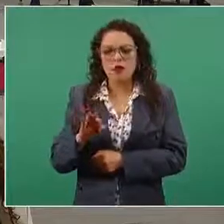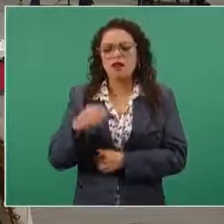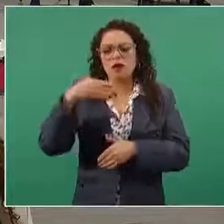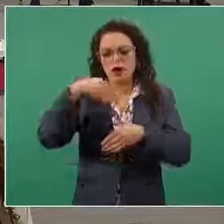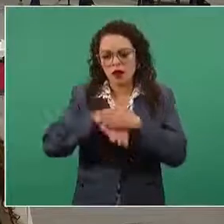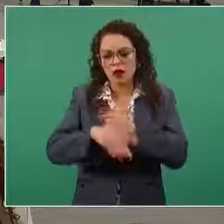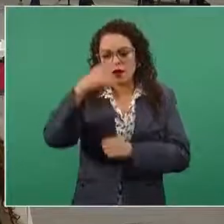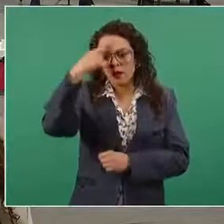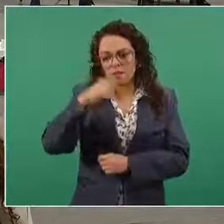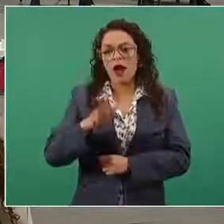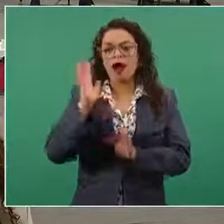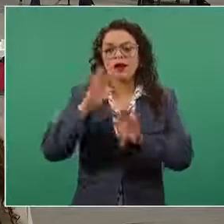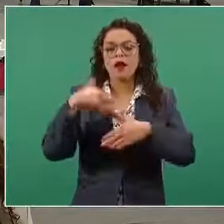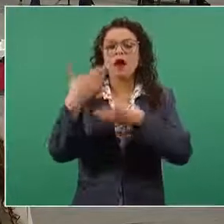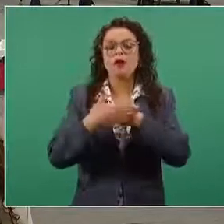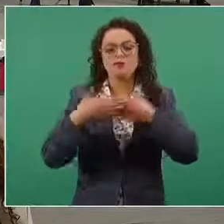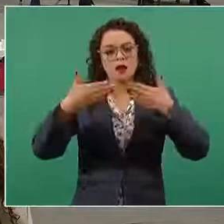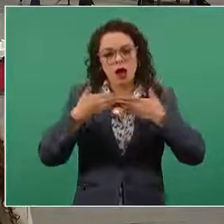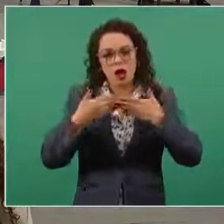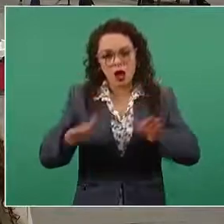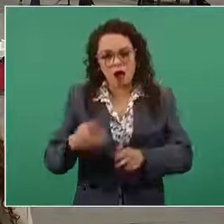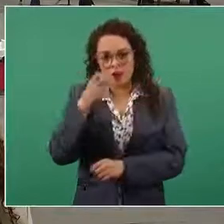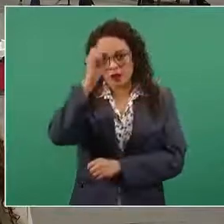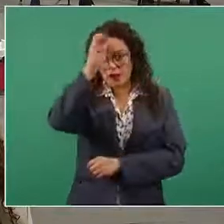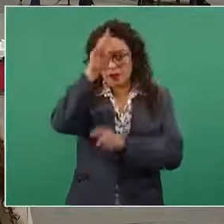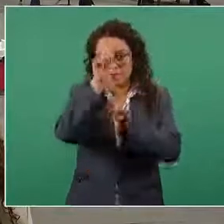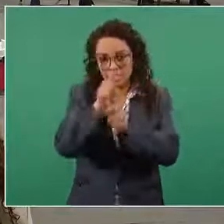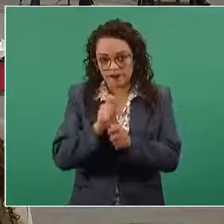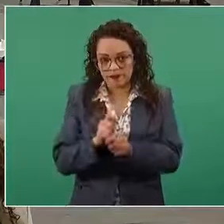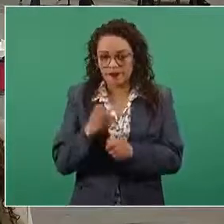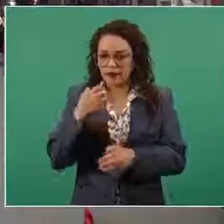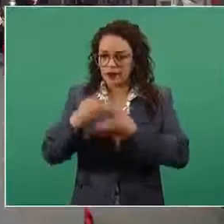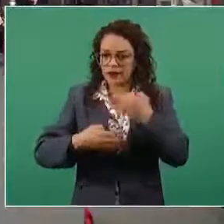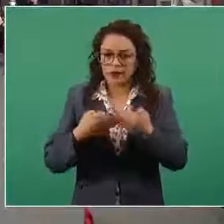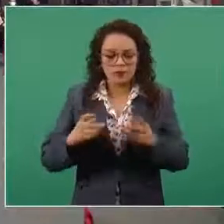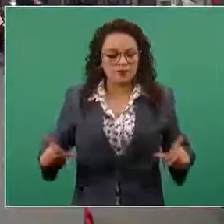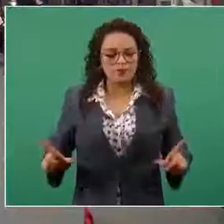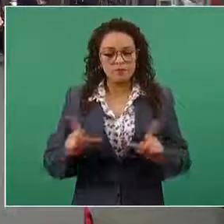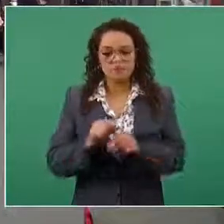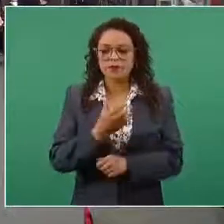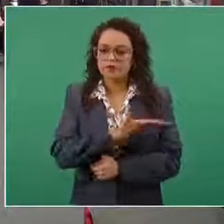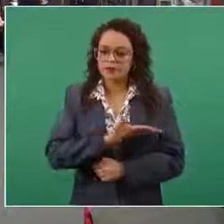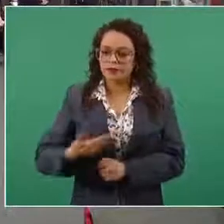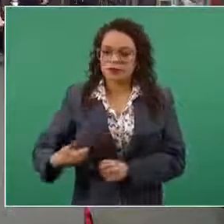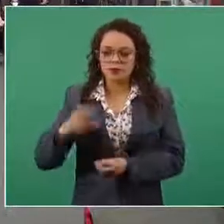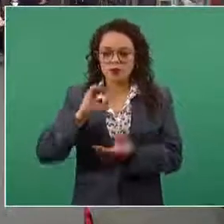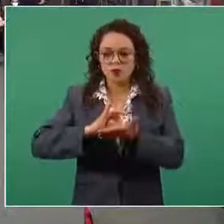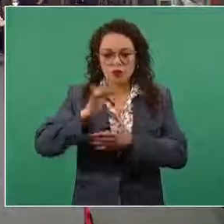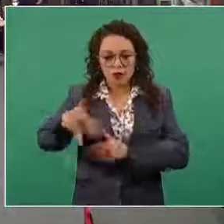reapertura de la mina. Esto sería cuánto, señor presidente. Muchas gracias. Gracias.